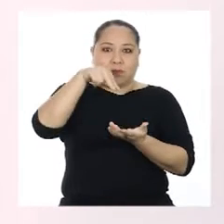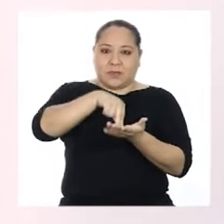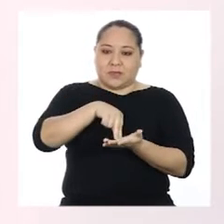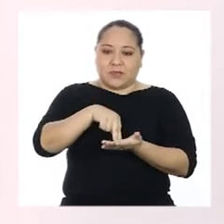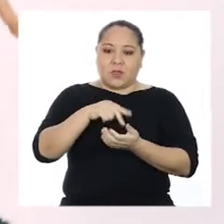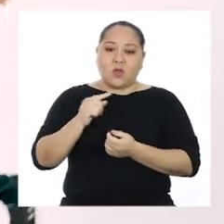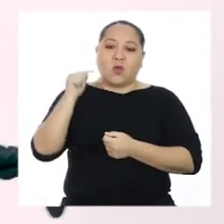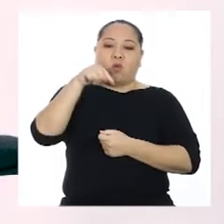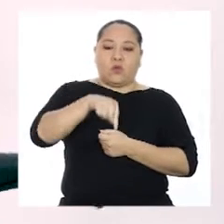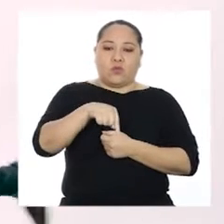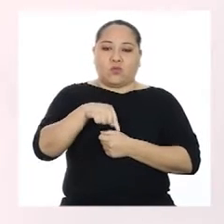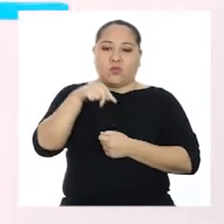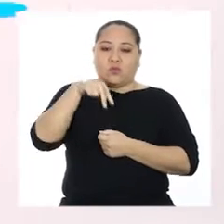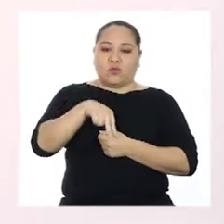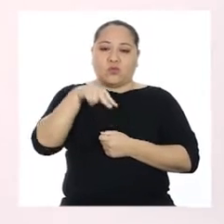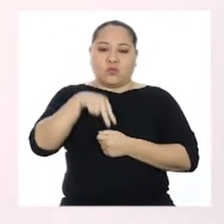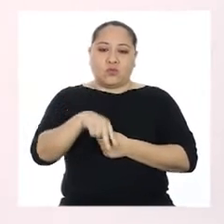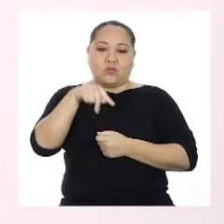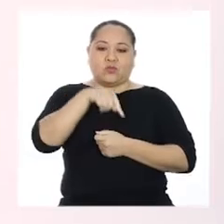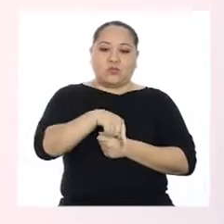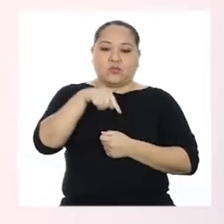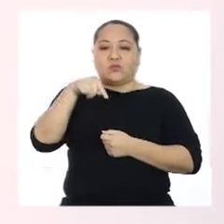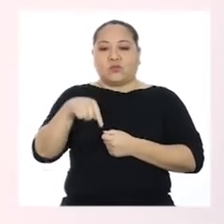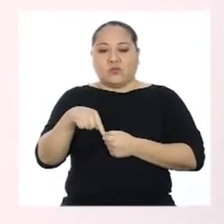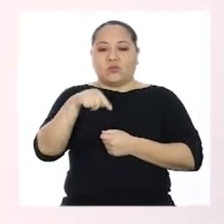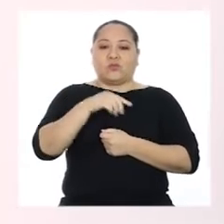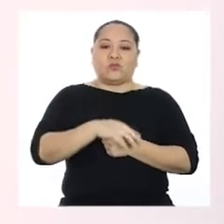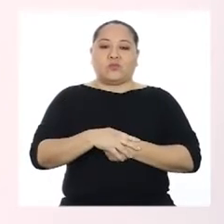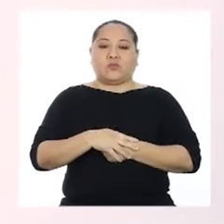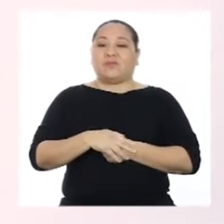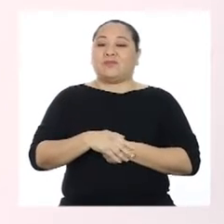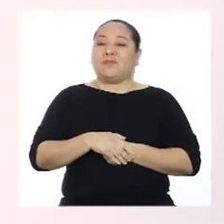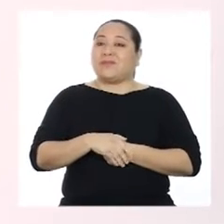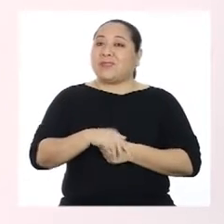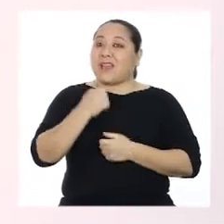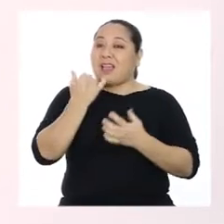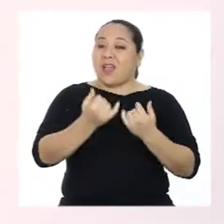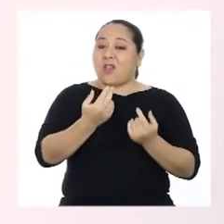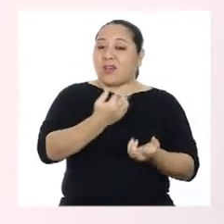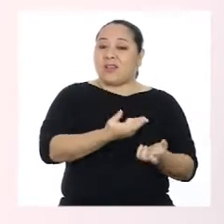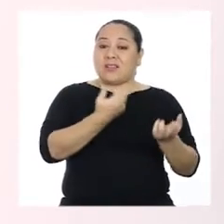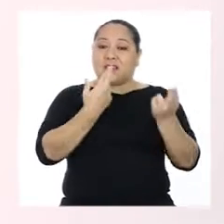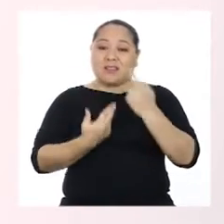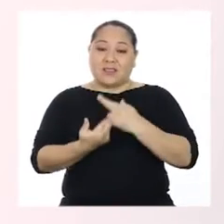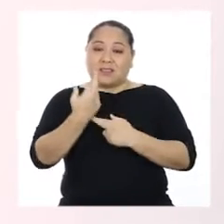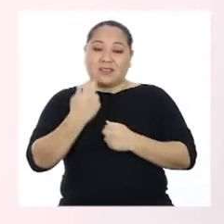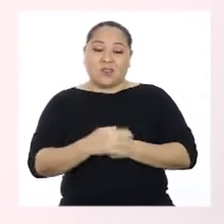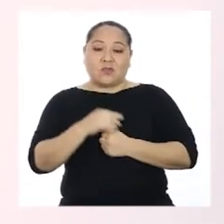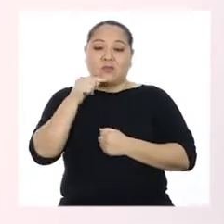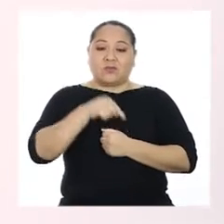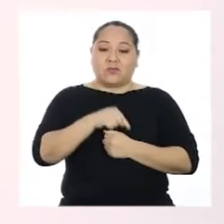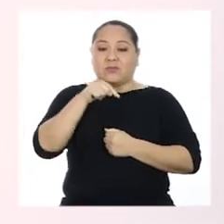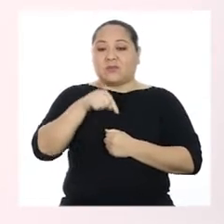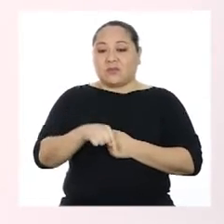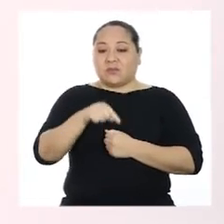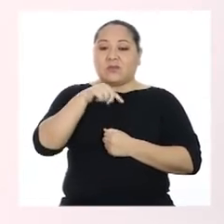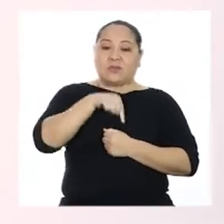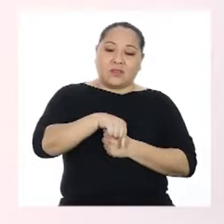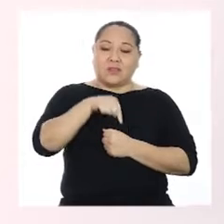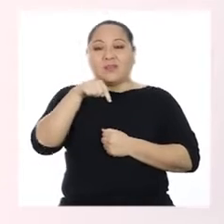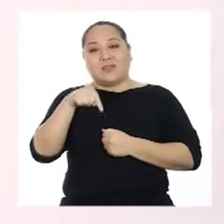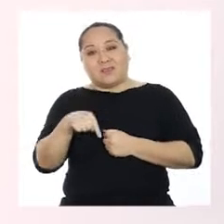1. Vamos juntos. Y eso. E, e, e, ja. Ahora regresamos. Y